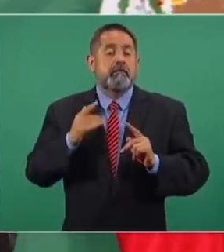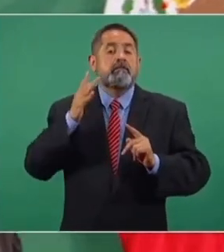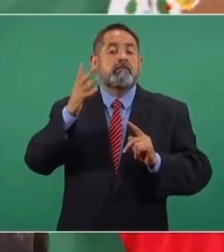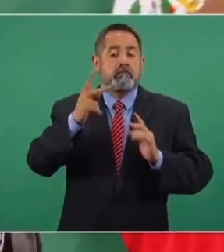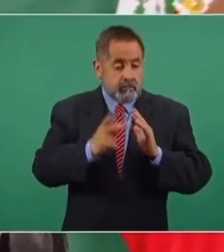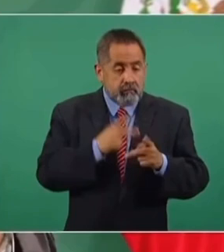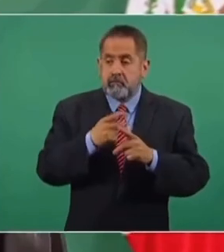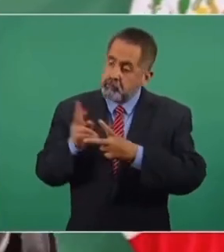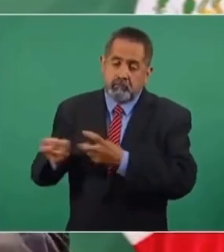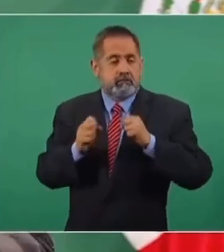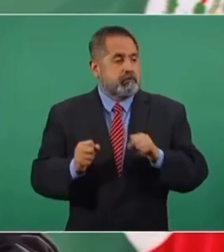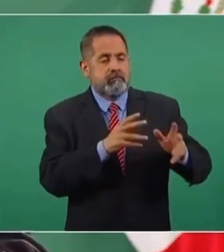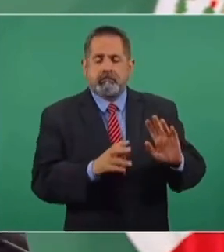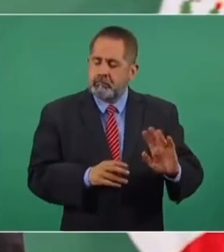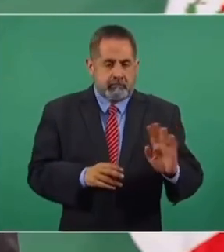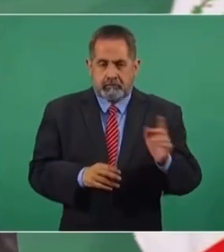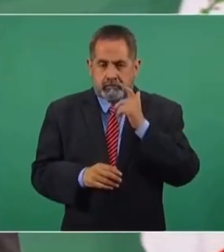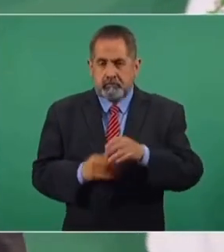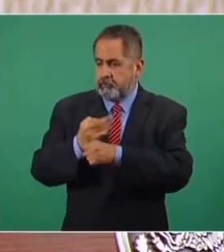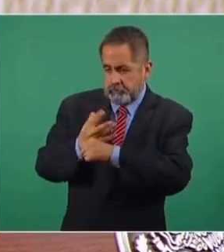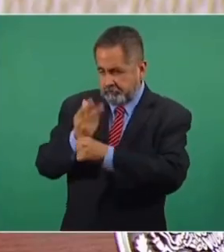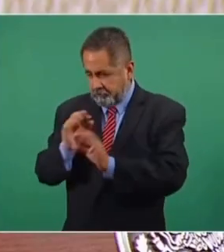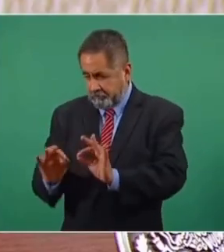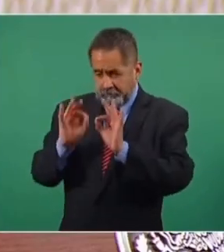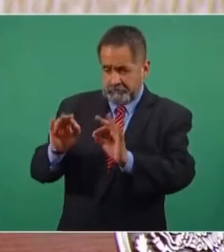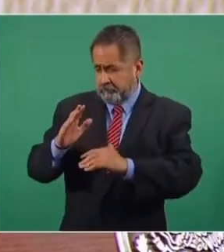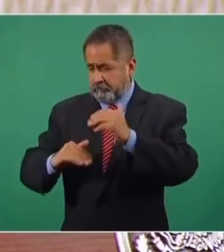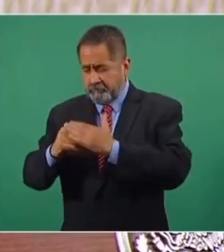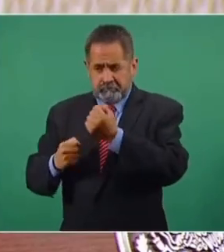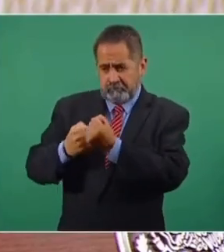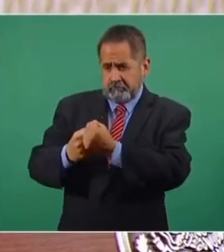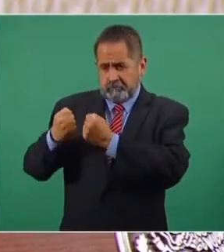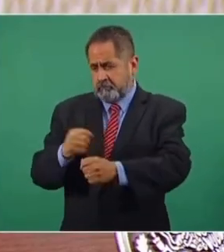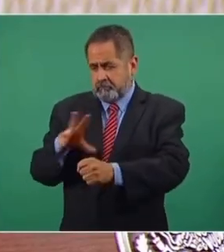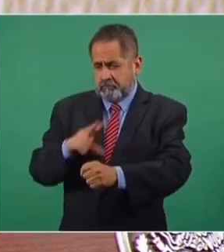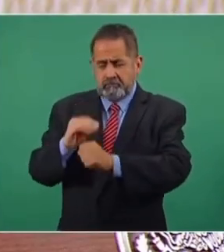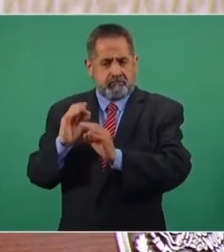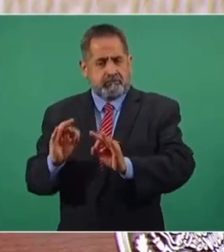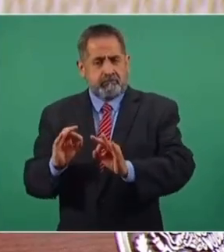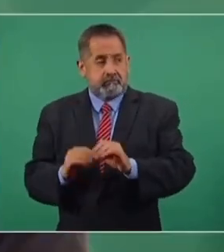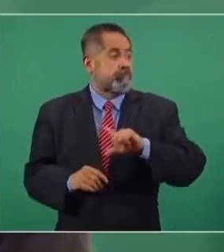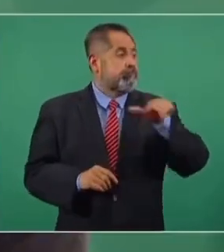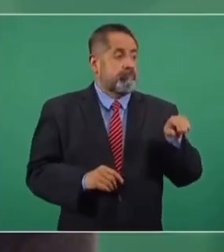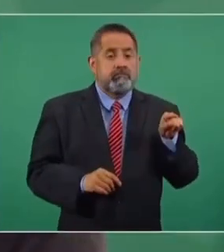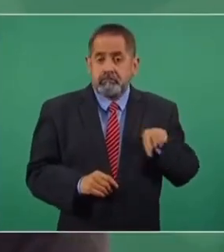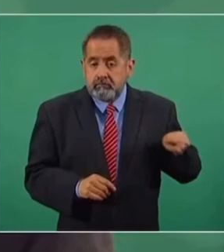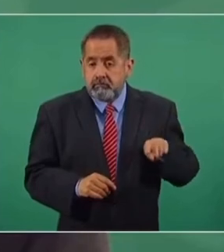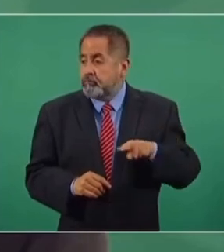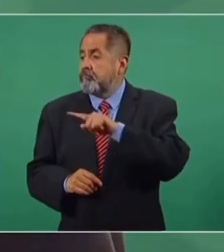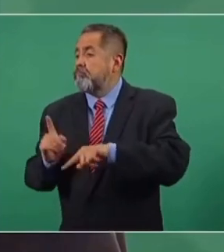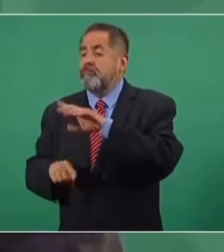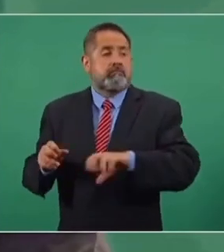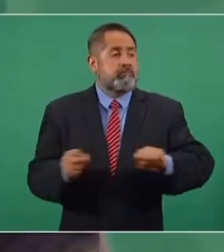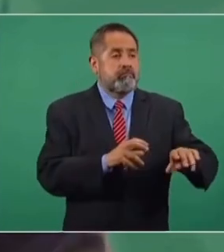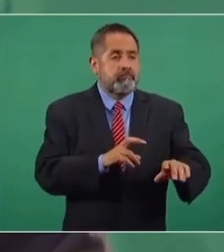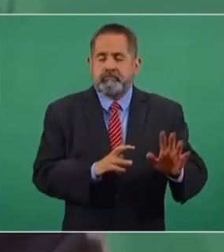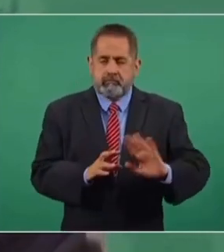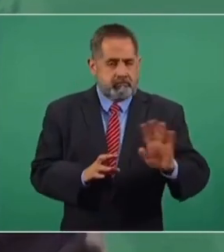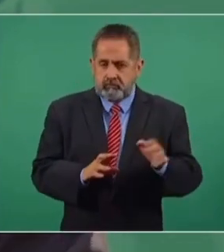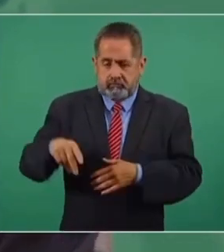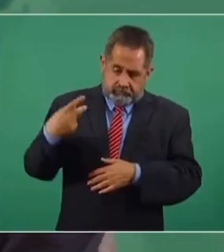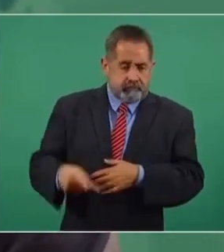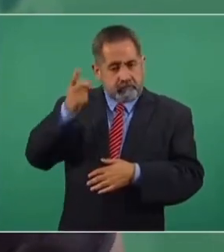ahora que lo estamos rescatando y que se está consolidando como un bien o bienes de la nación,